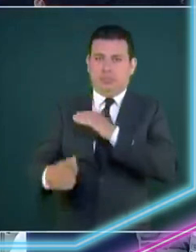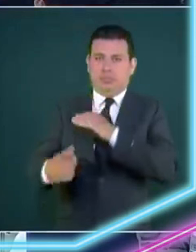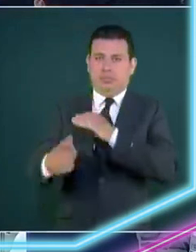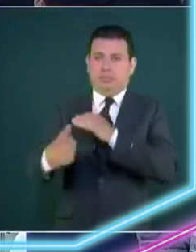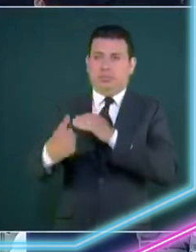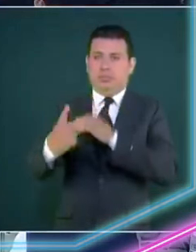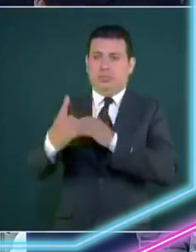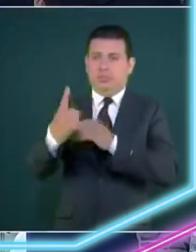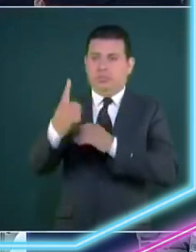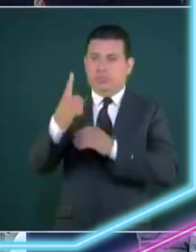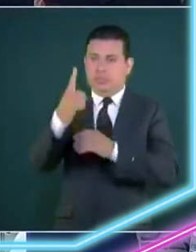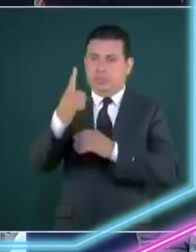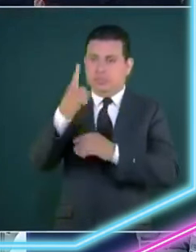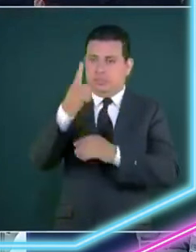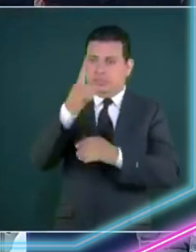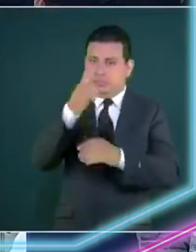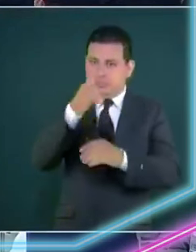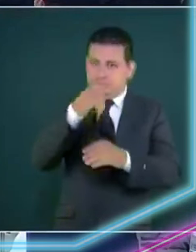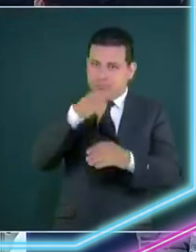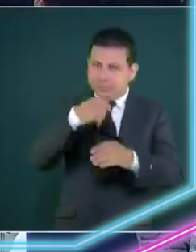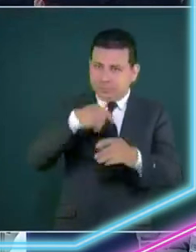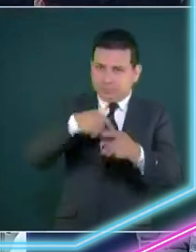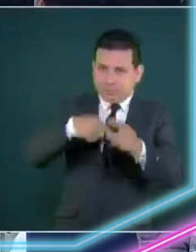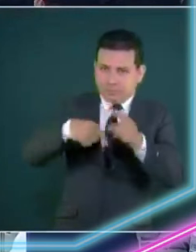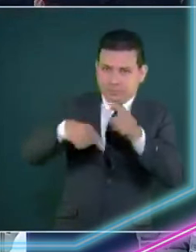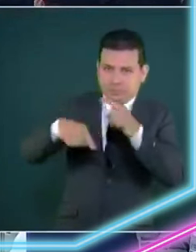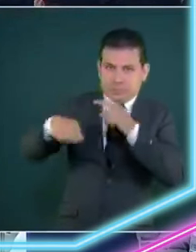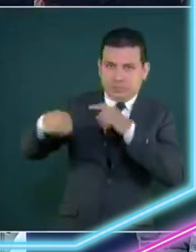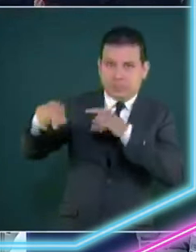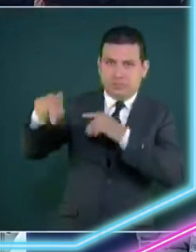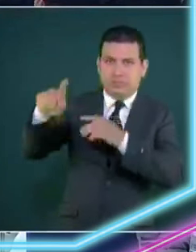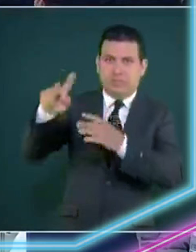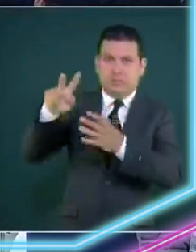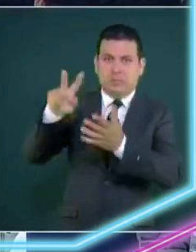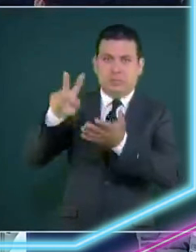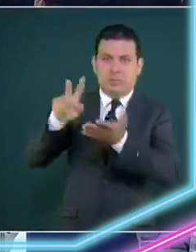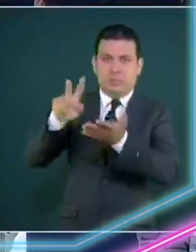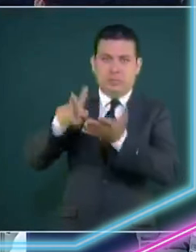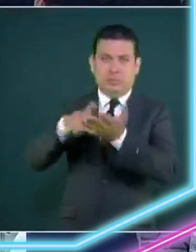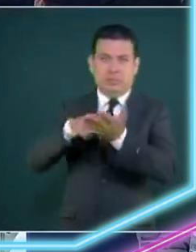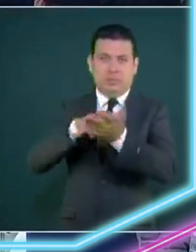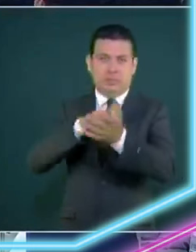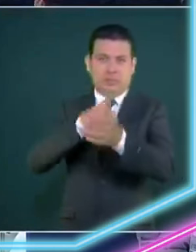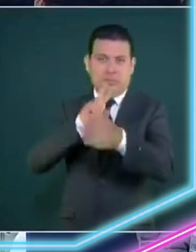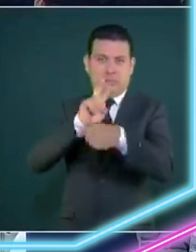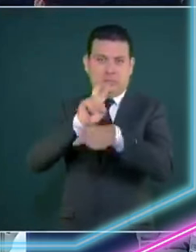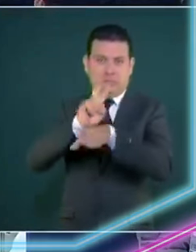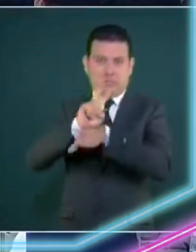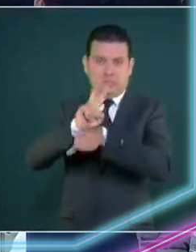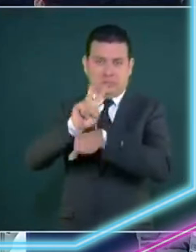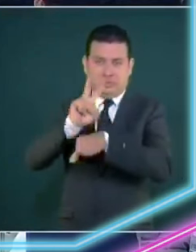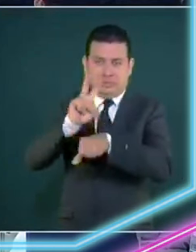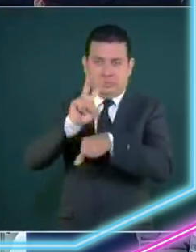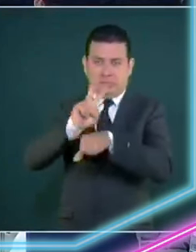está carísima entonces 110 dólares pues si es una lana allá y después de eso bueno y en ese mismo